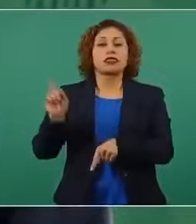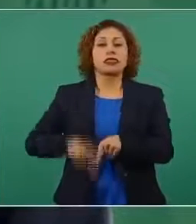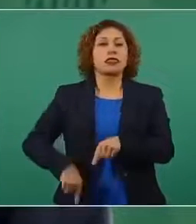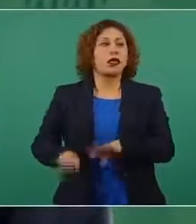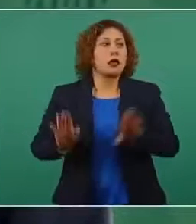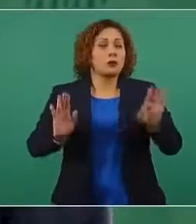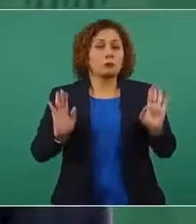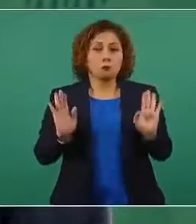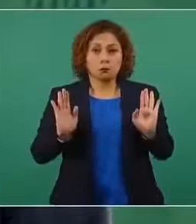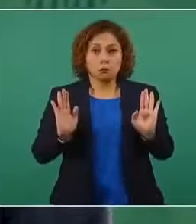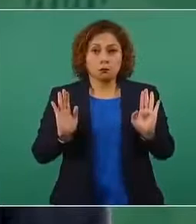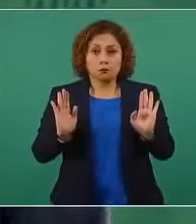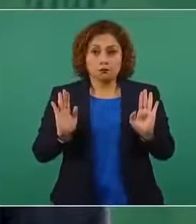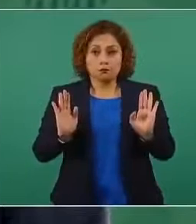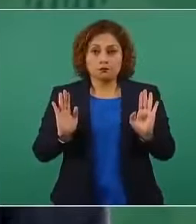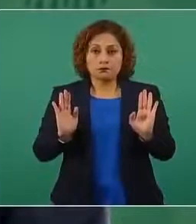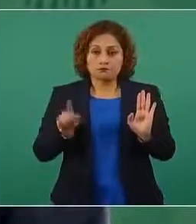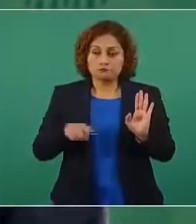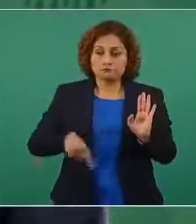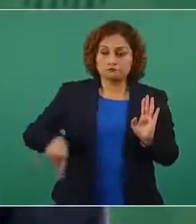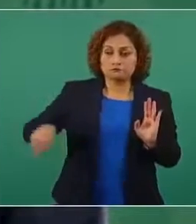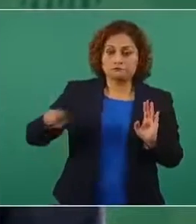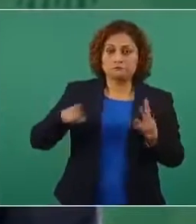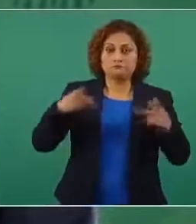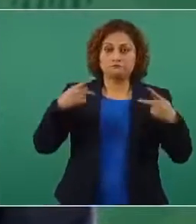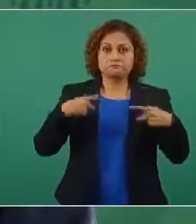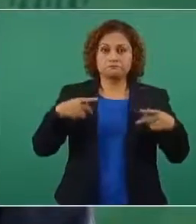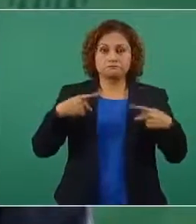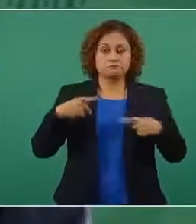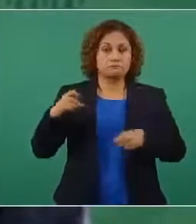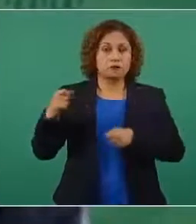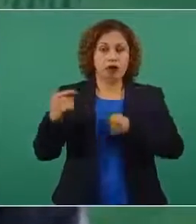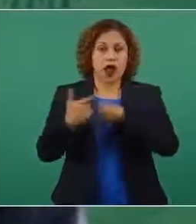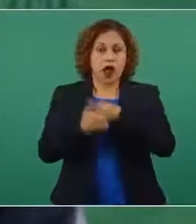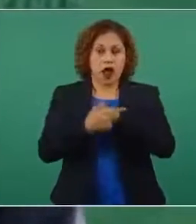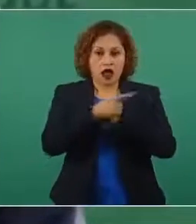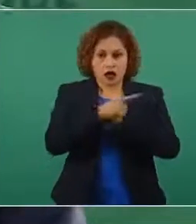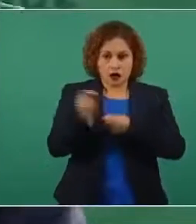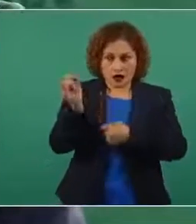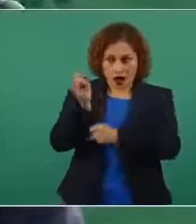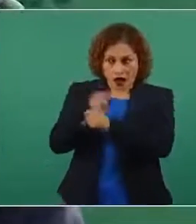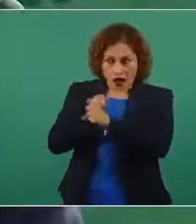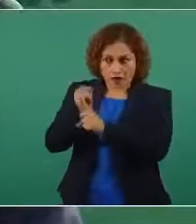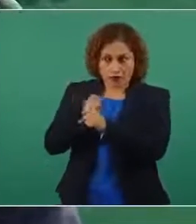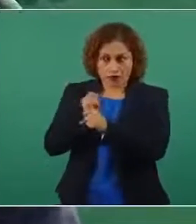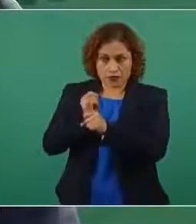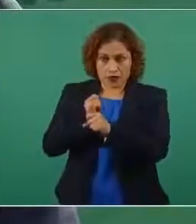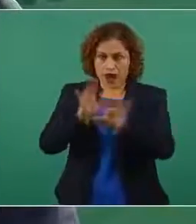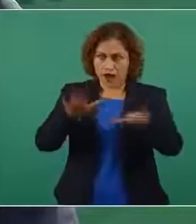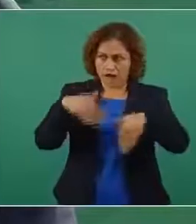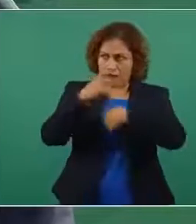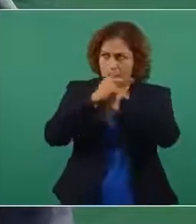a quienes se le investigaba desde el extranjero,